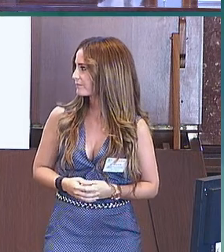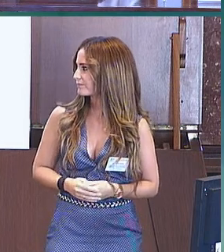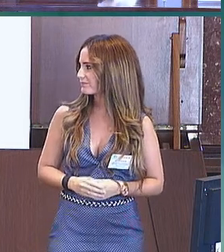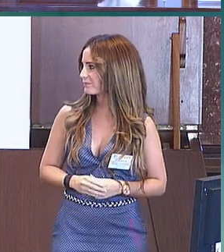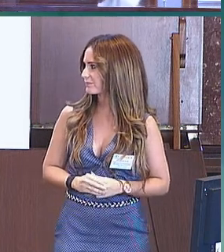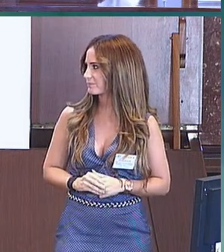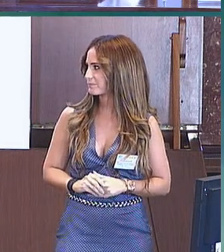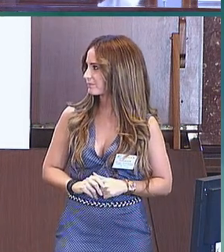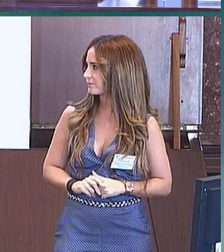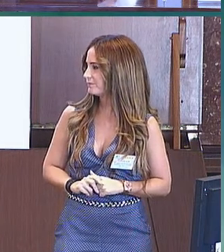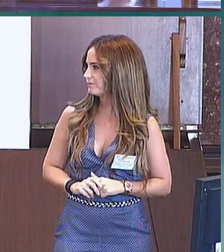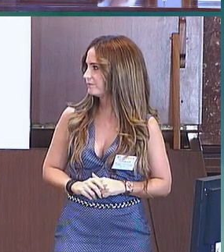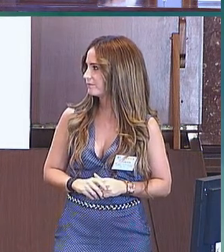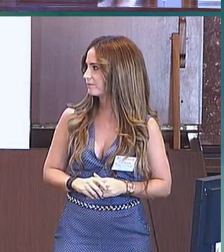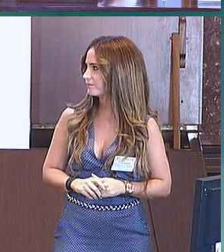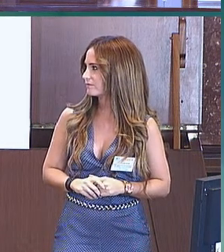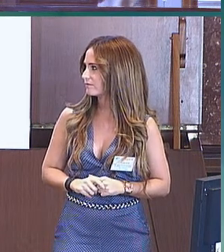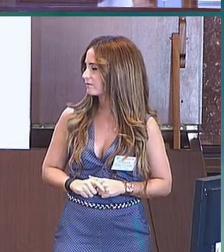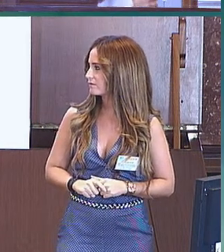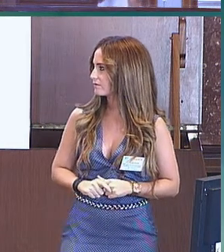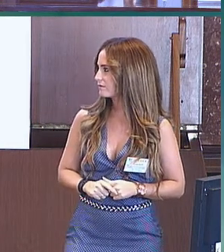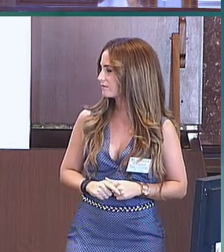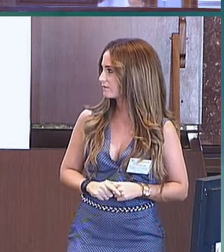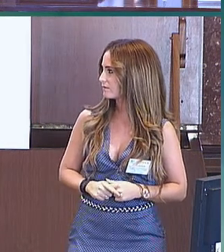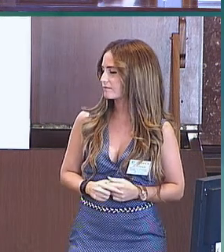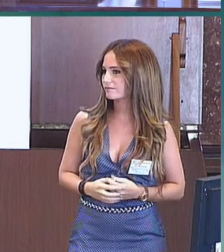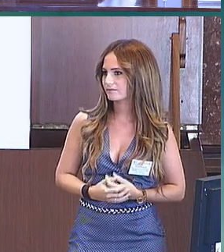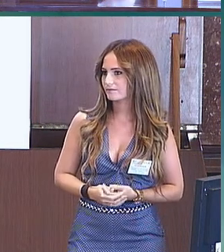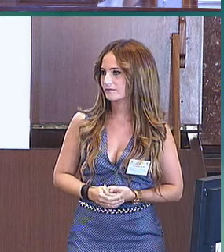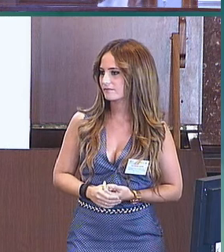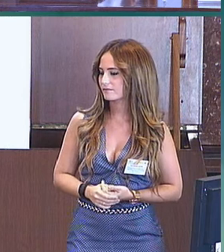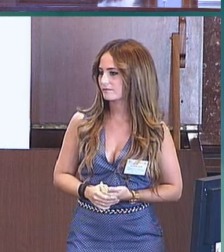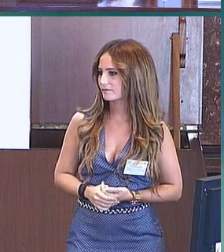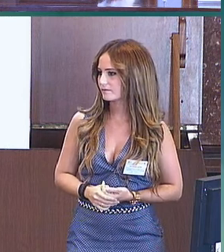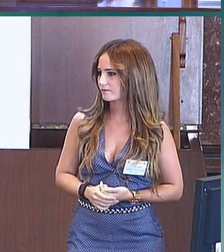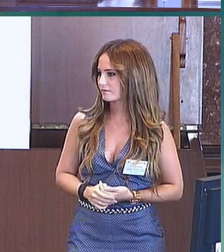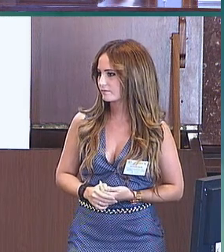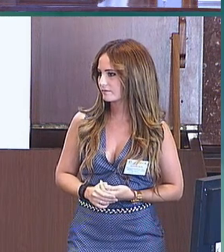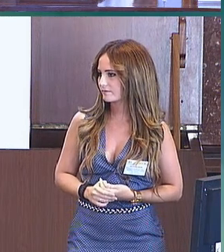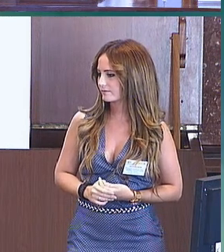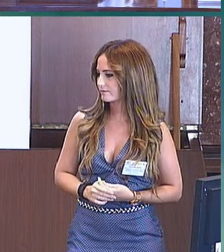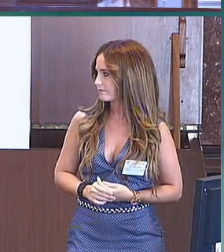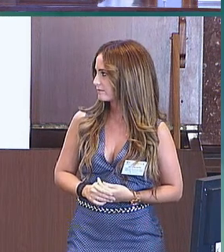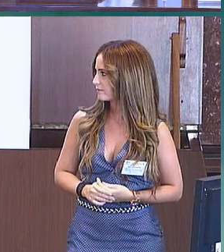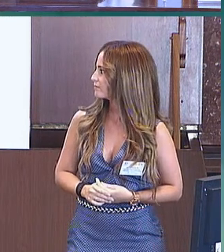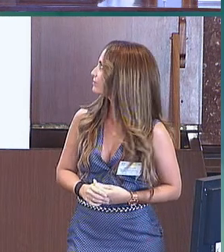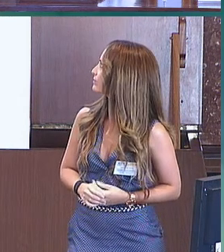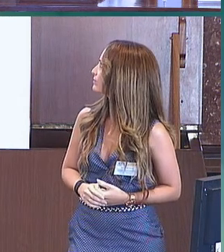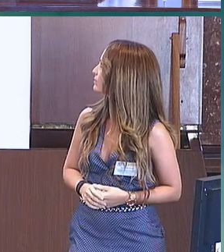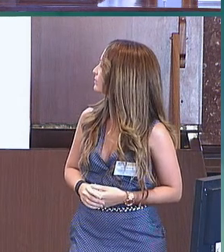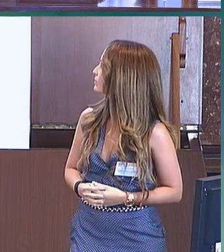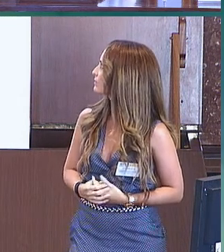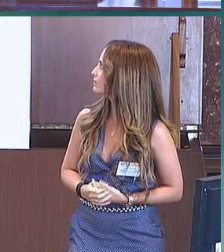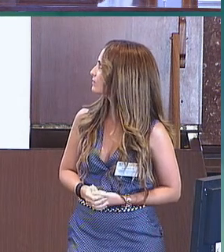uno para valorar la edad del desarrollo comunicativo temprano en lengua oral de 8 a 15 meses